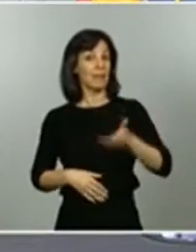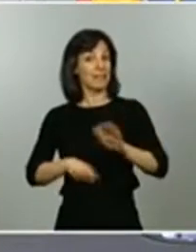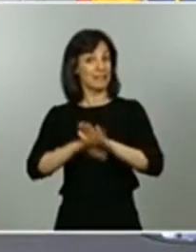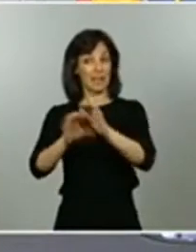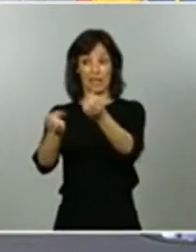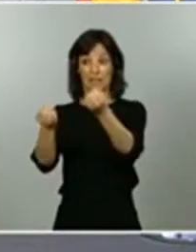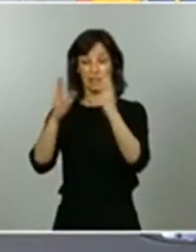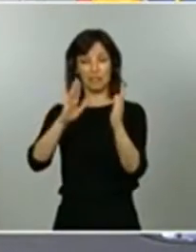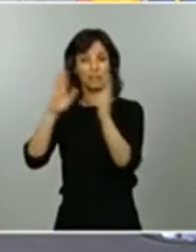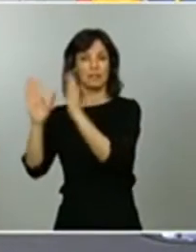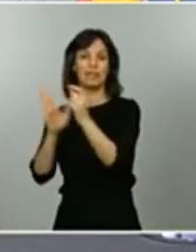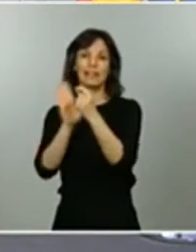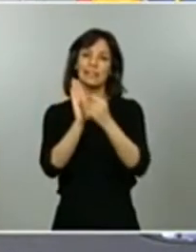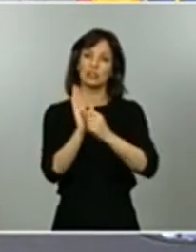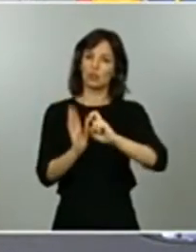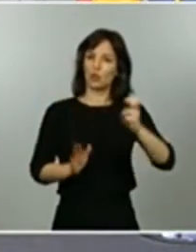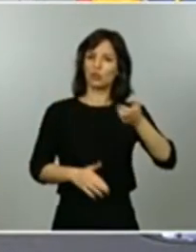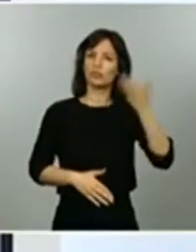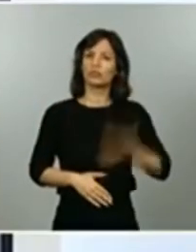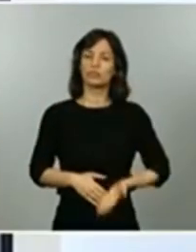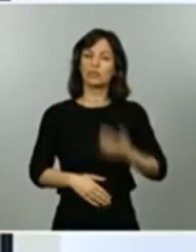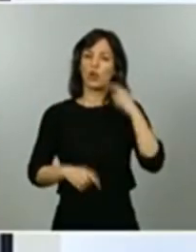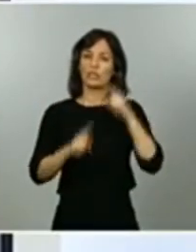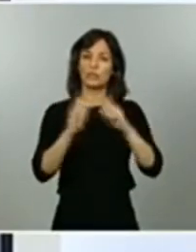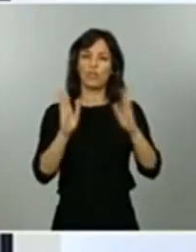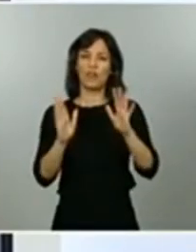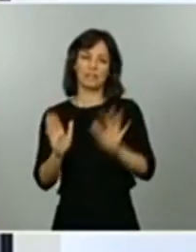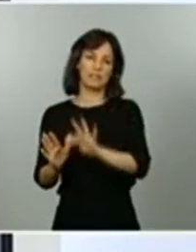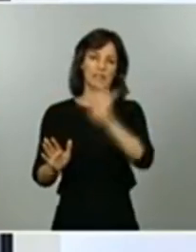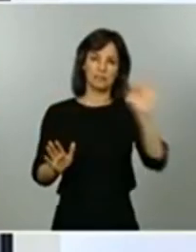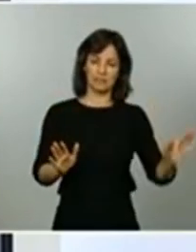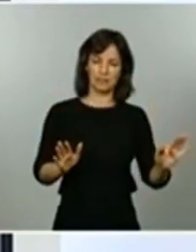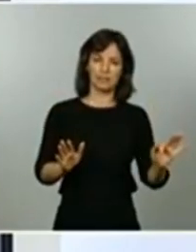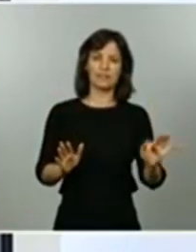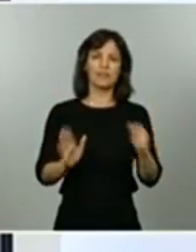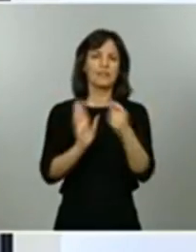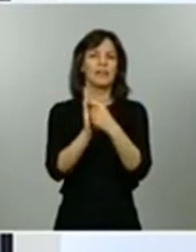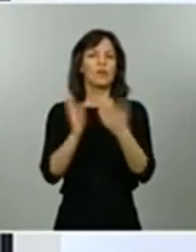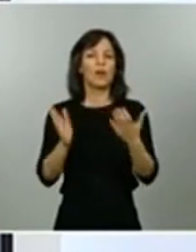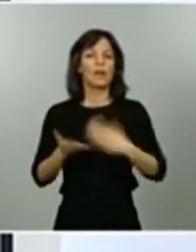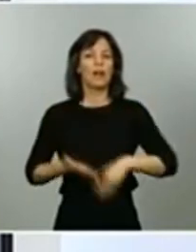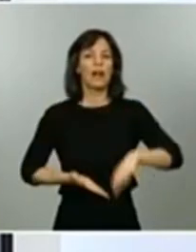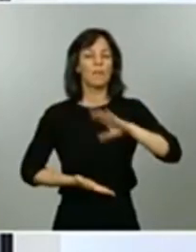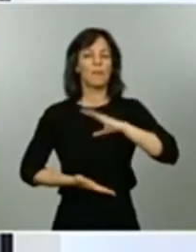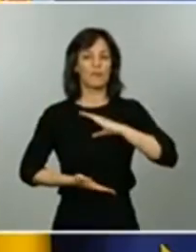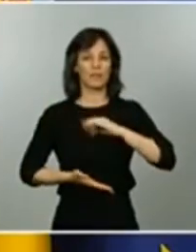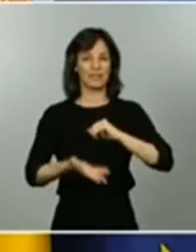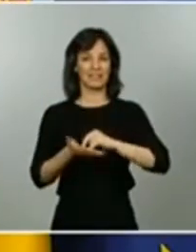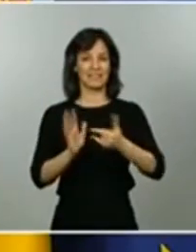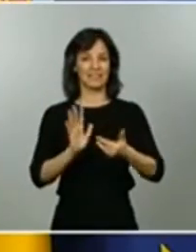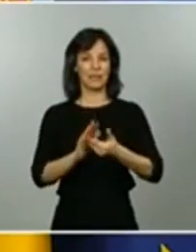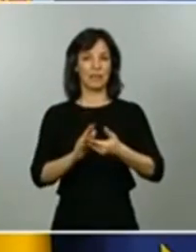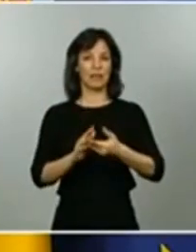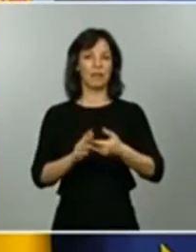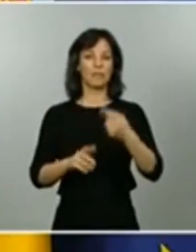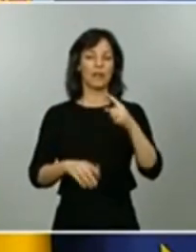para poder pasar de fase. Son aquellos que nos muestran la capacidad del sistema tanto para detectar precozmente